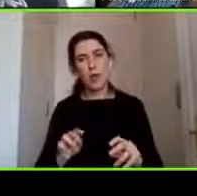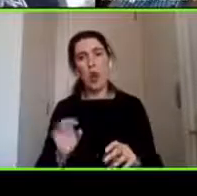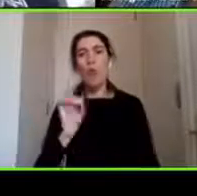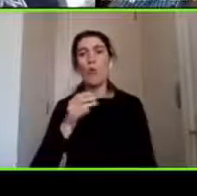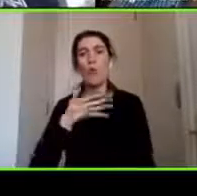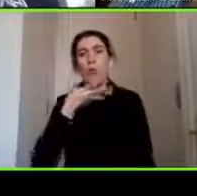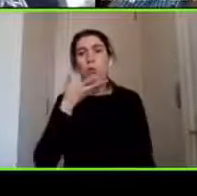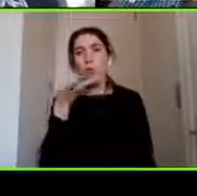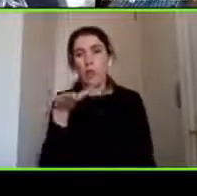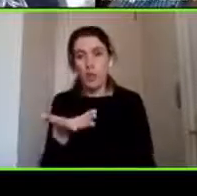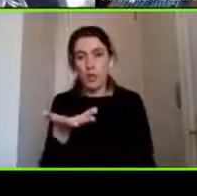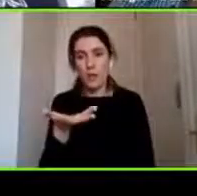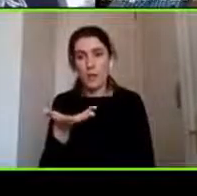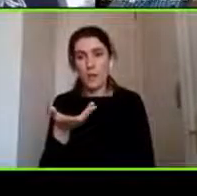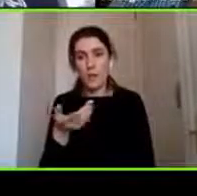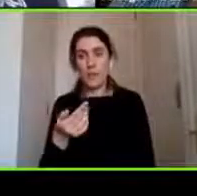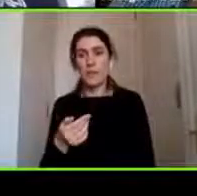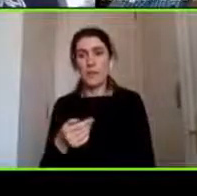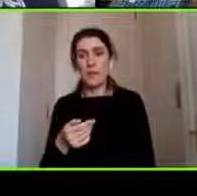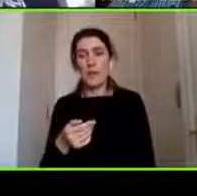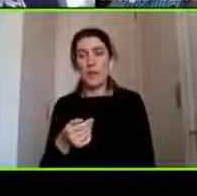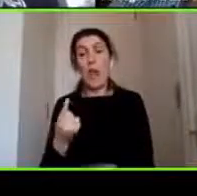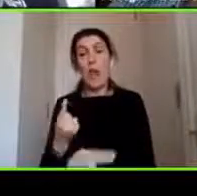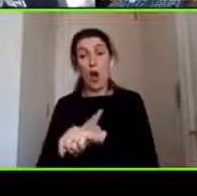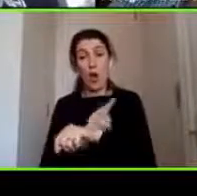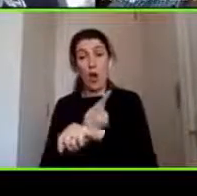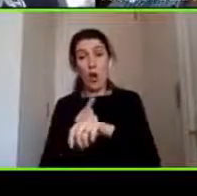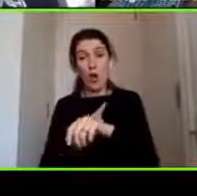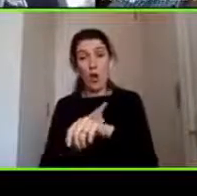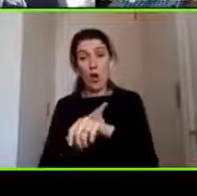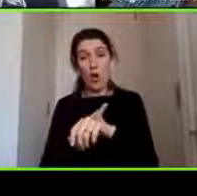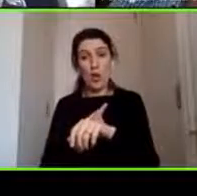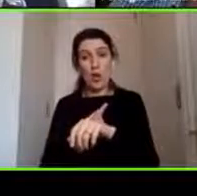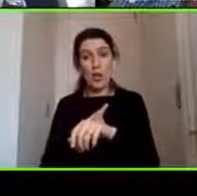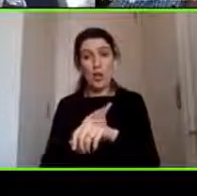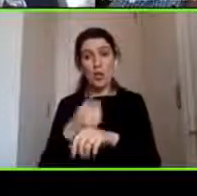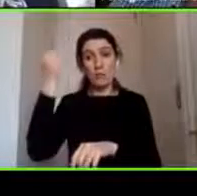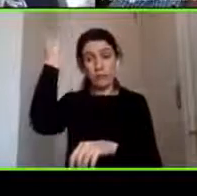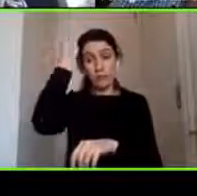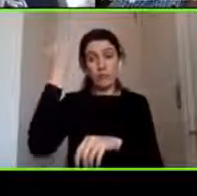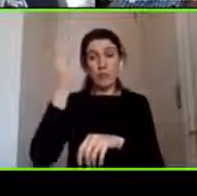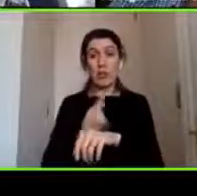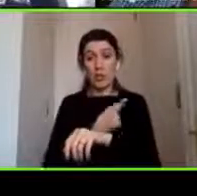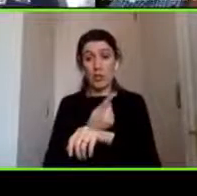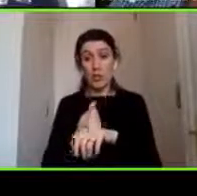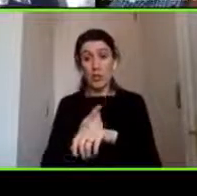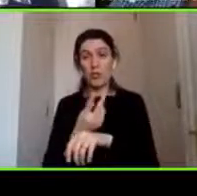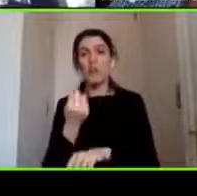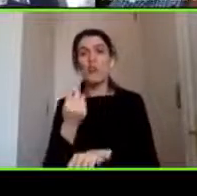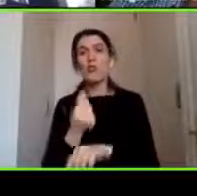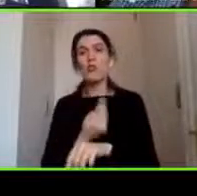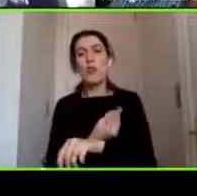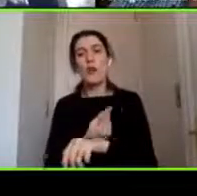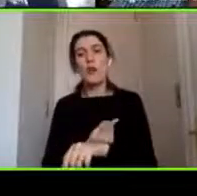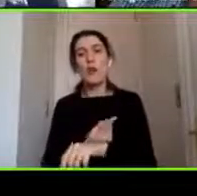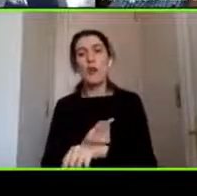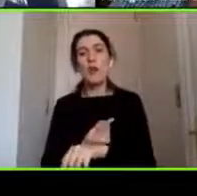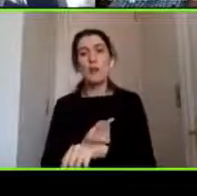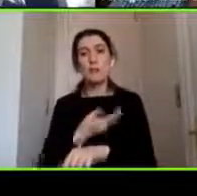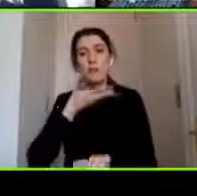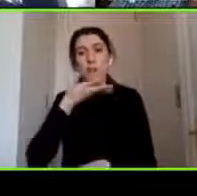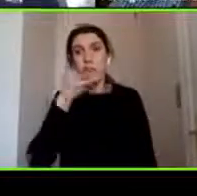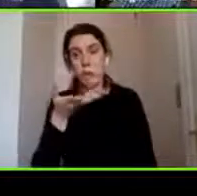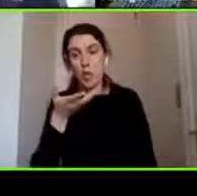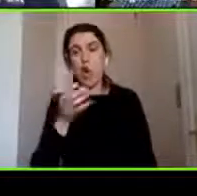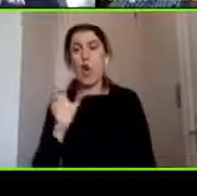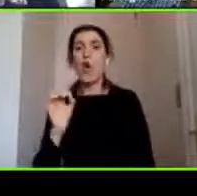dentro de las primeras horas hasta 12 horas después de un de un tech o con niños